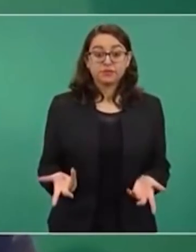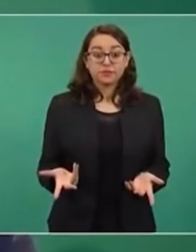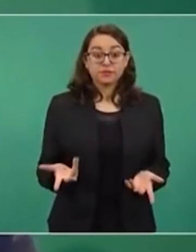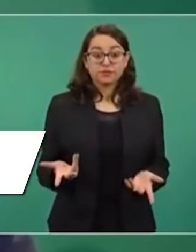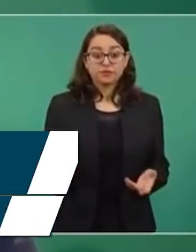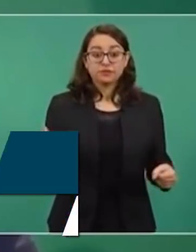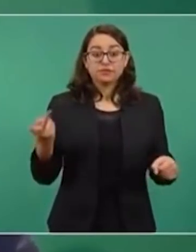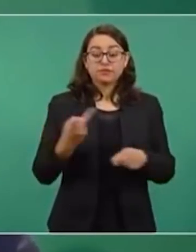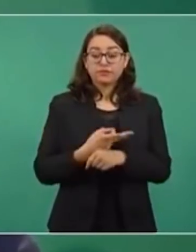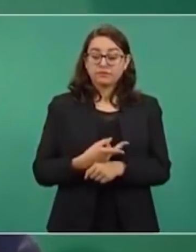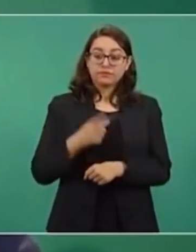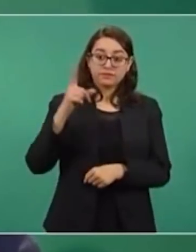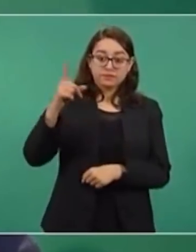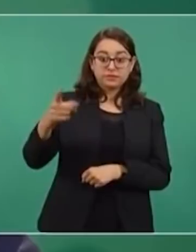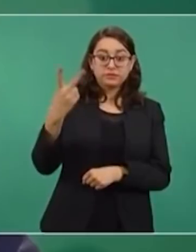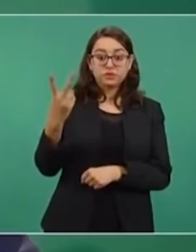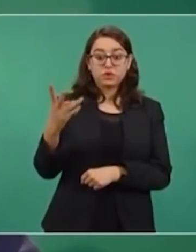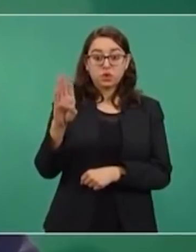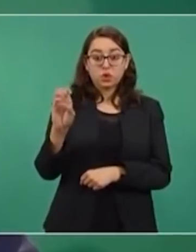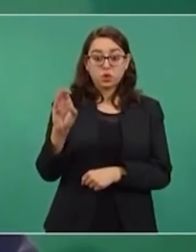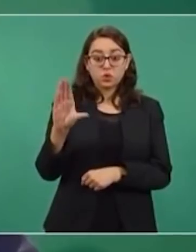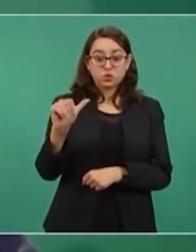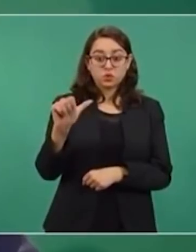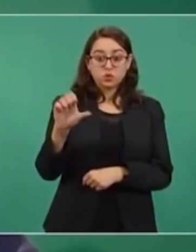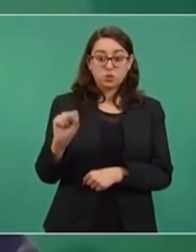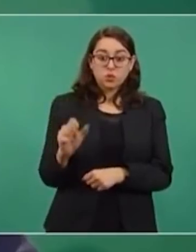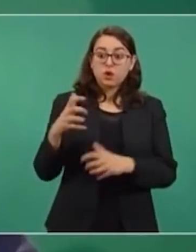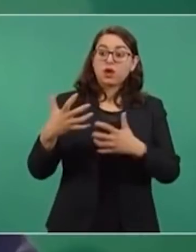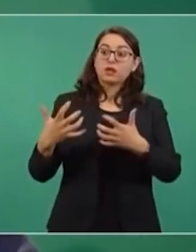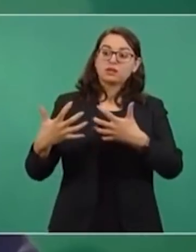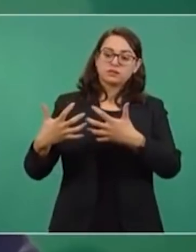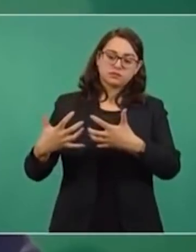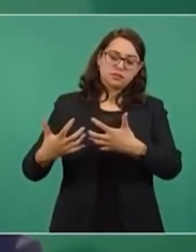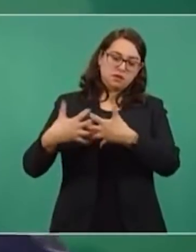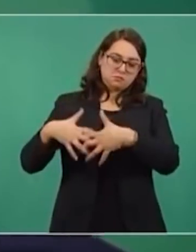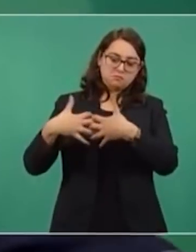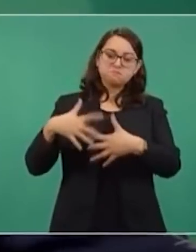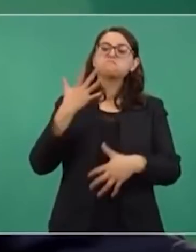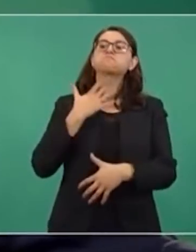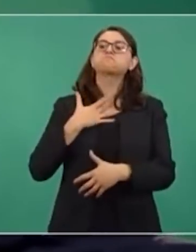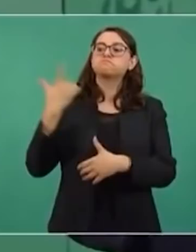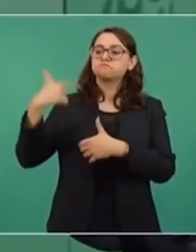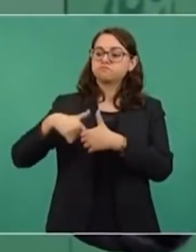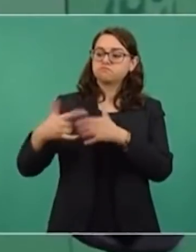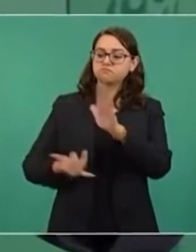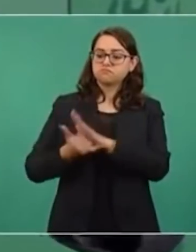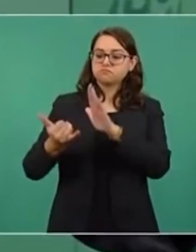intervención de la policía en Paraíso, en Dos Bocas, ya